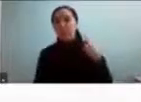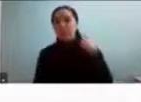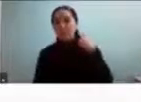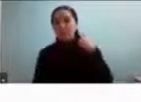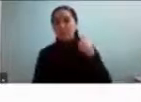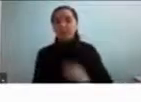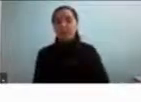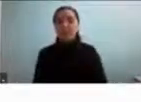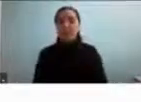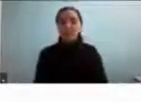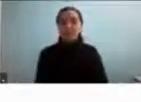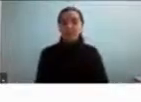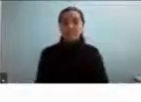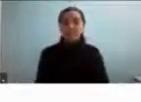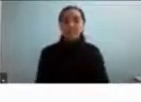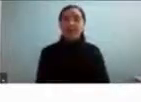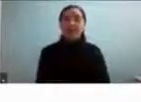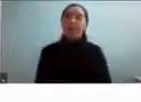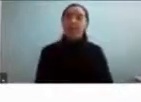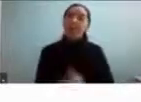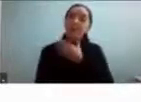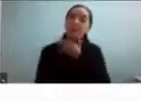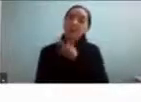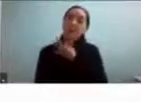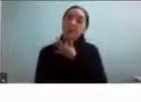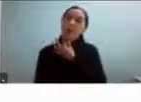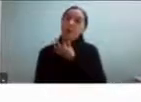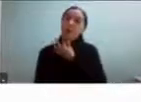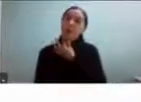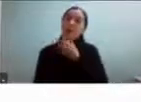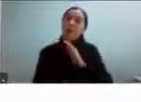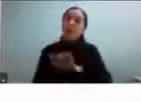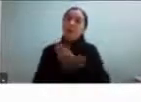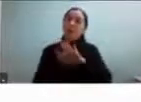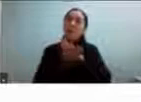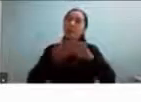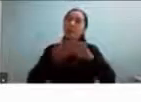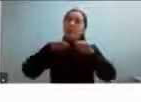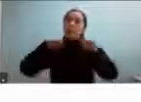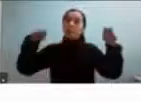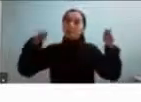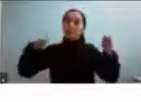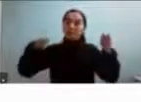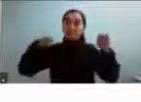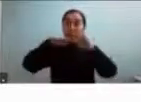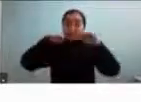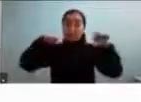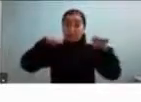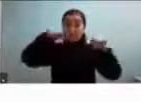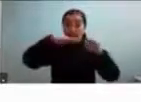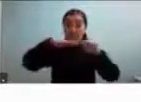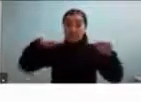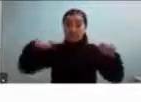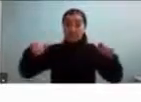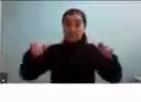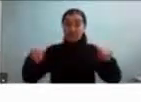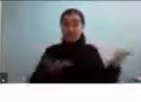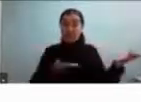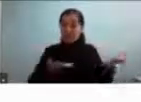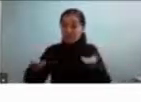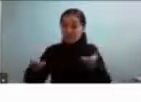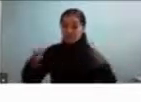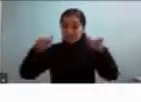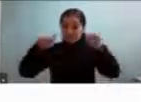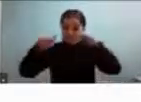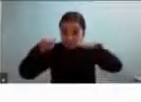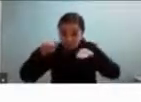Me gustaba mucho pasar en ciertos espacios, por ejemplo, abajo de la mesa del centro del living, que era una mesa baja y yo